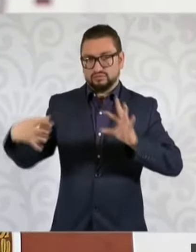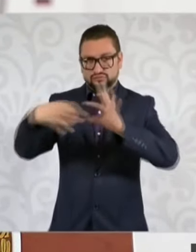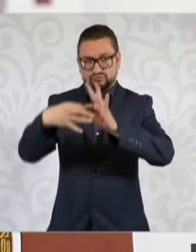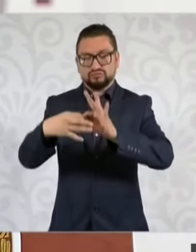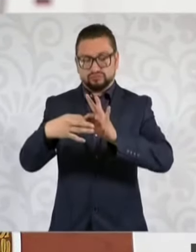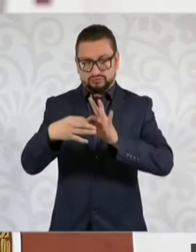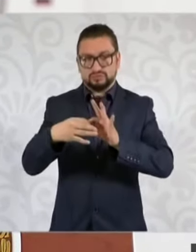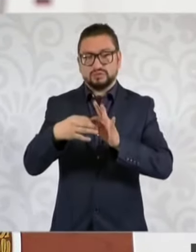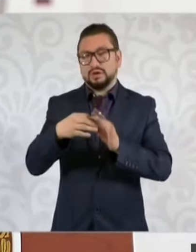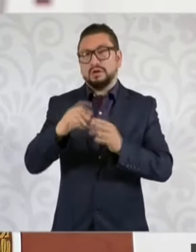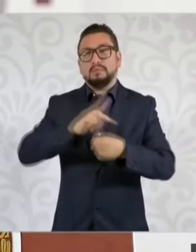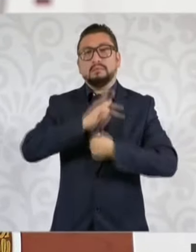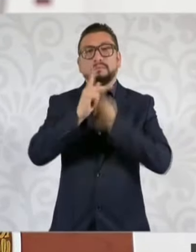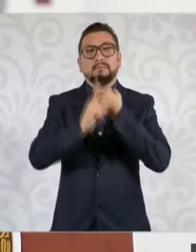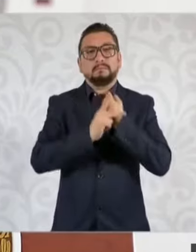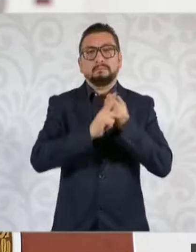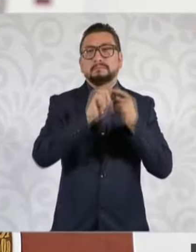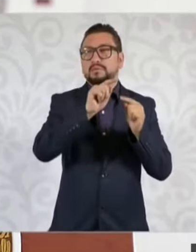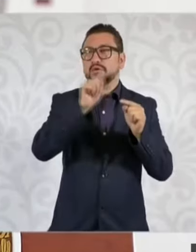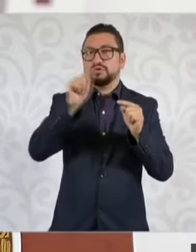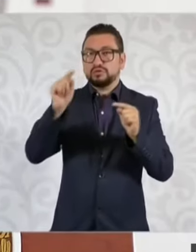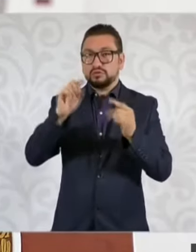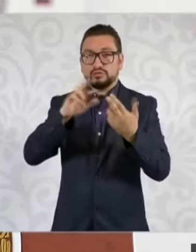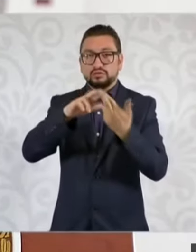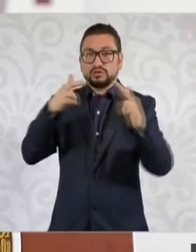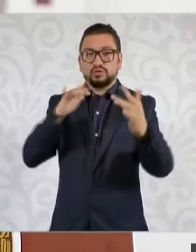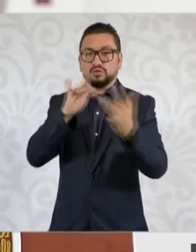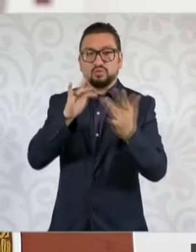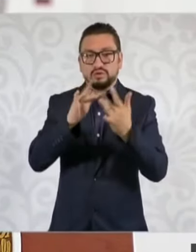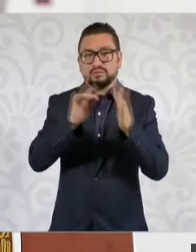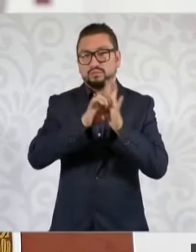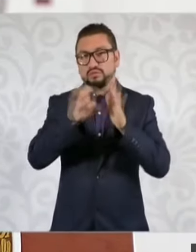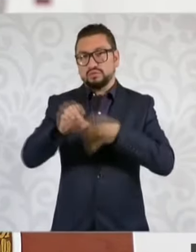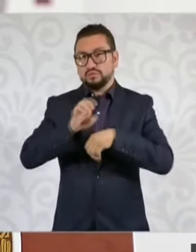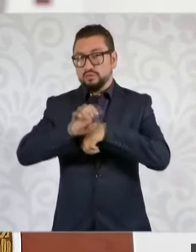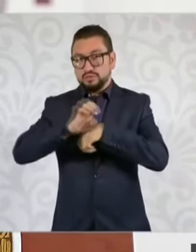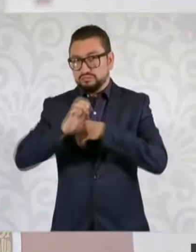aquellos países en donde no hay relaciones, por ejemplo, Ecuador.